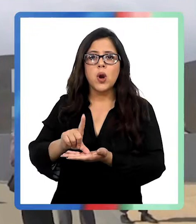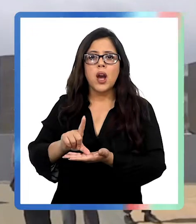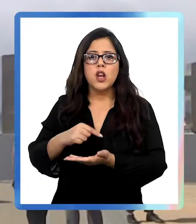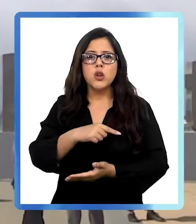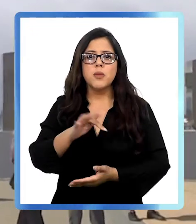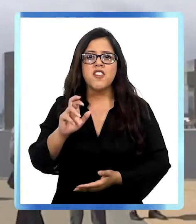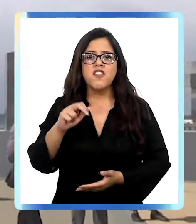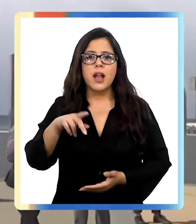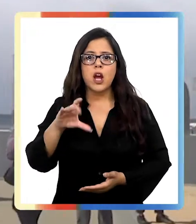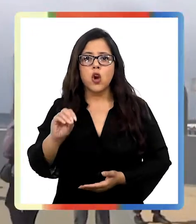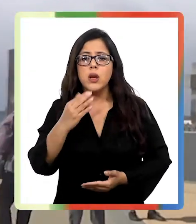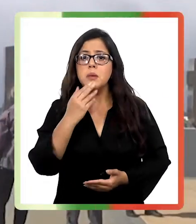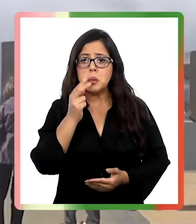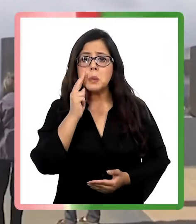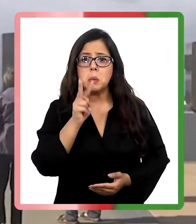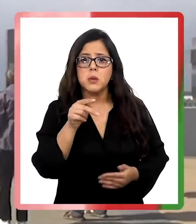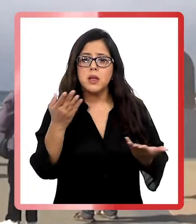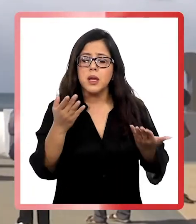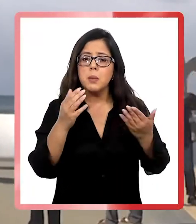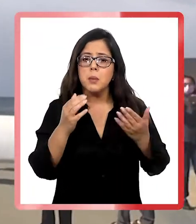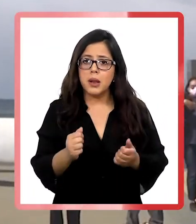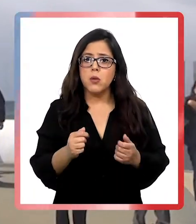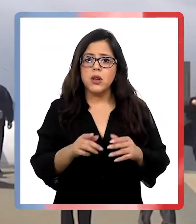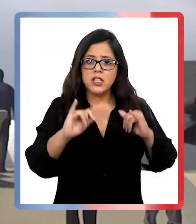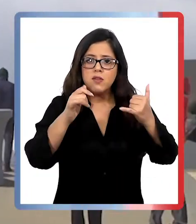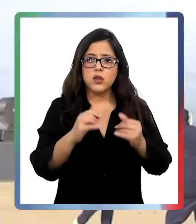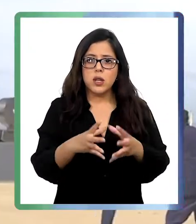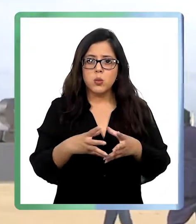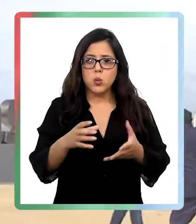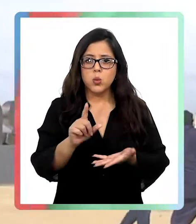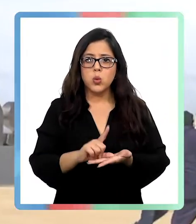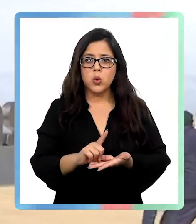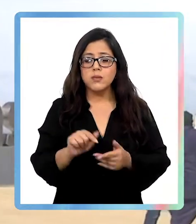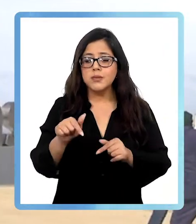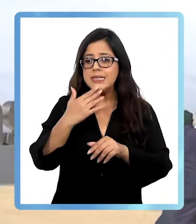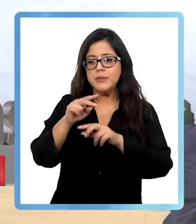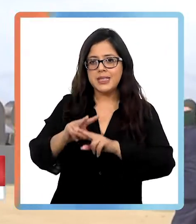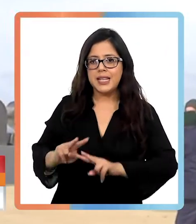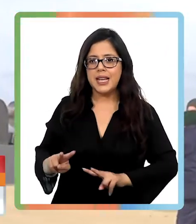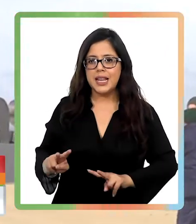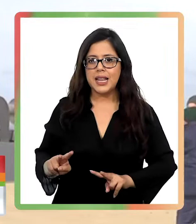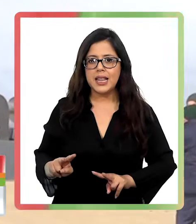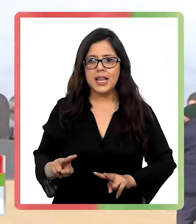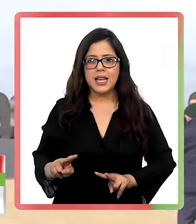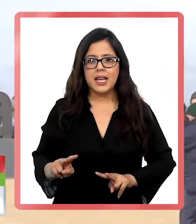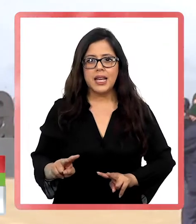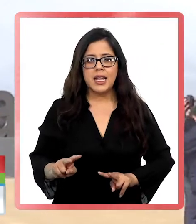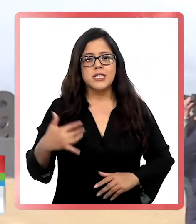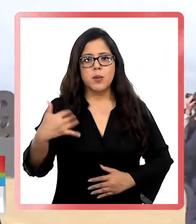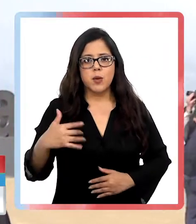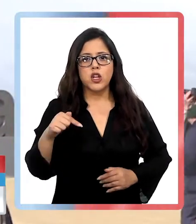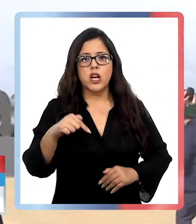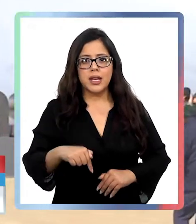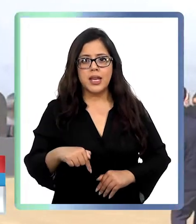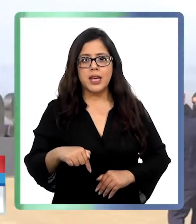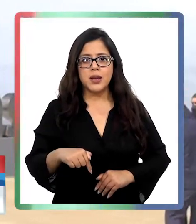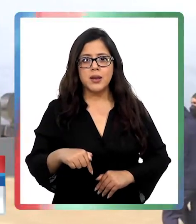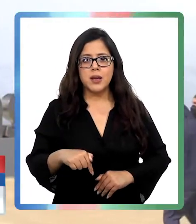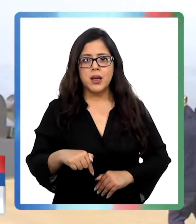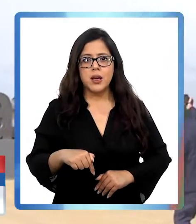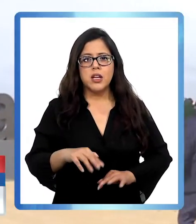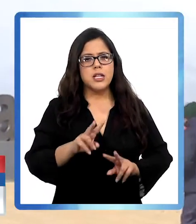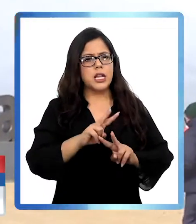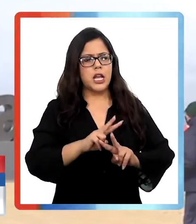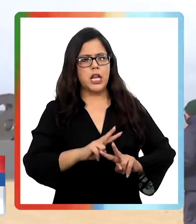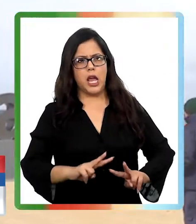vamos a conocer harto aquí para poder disfrutar mucho este lugar. La tranquilidad es lo fundamental aquí en Magallanes es una de las partes más